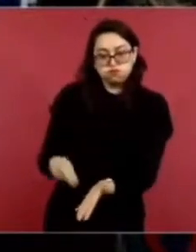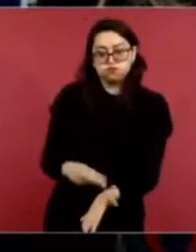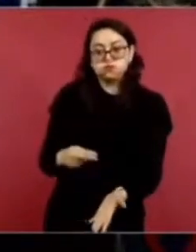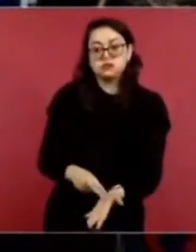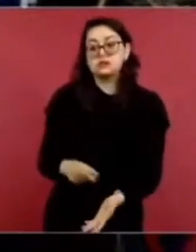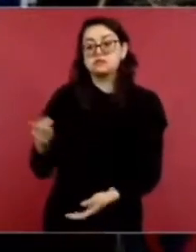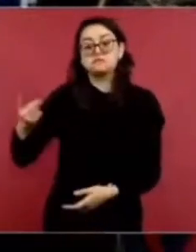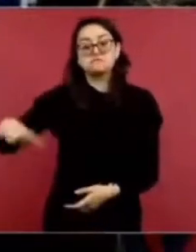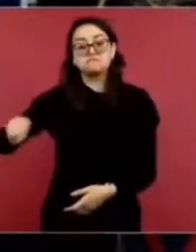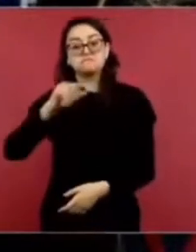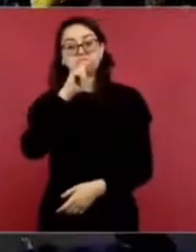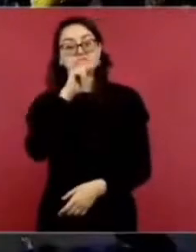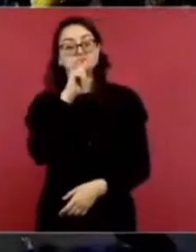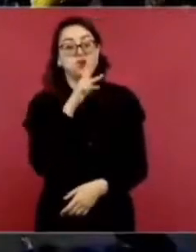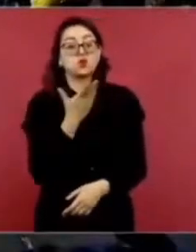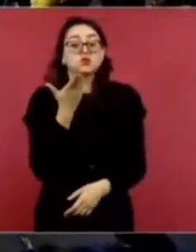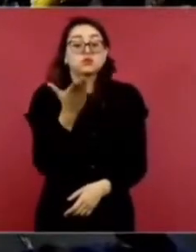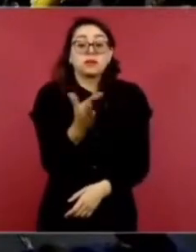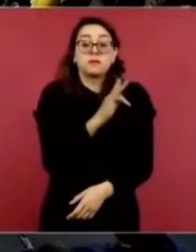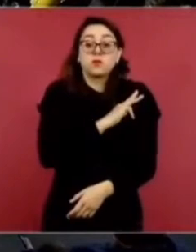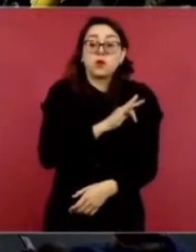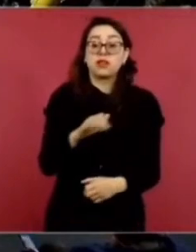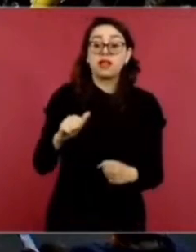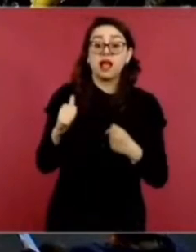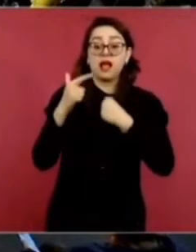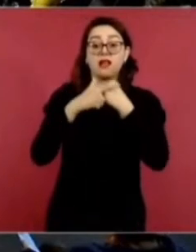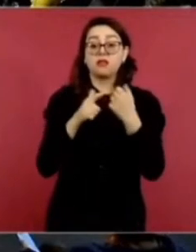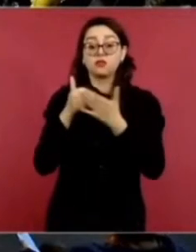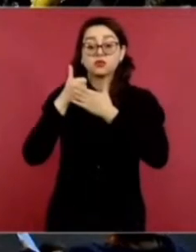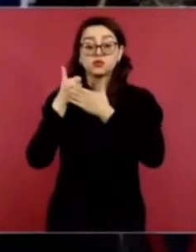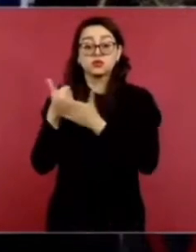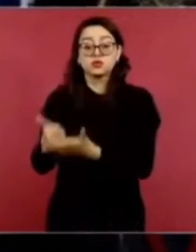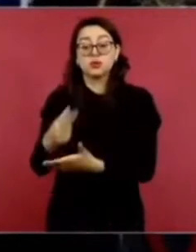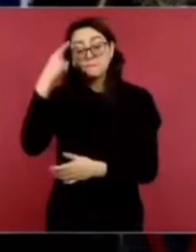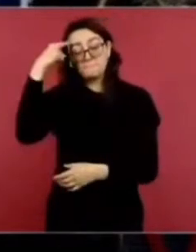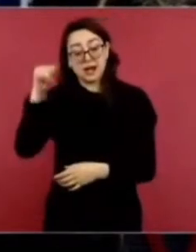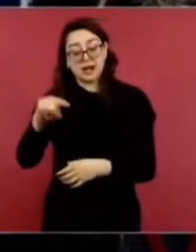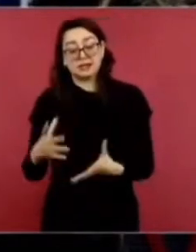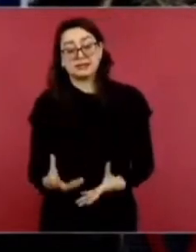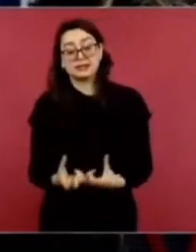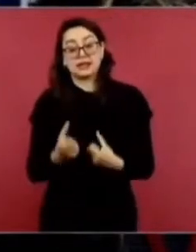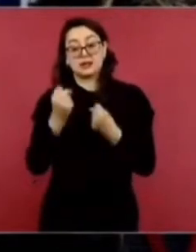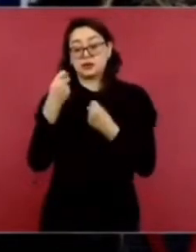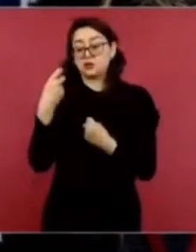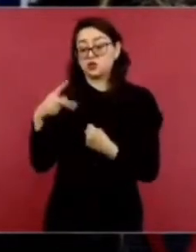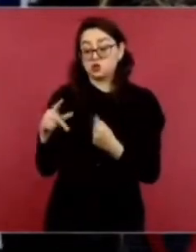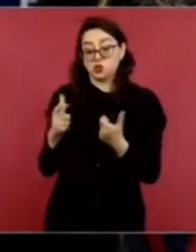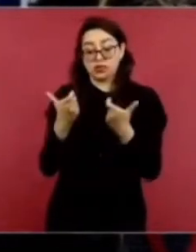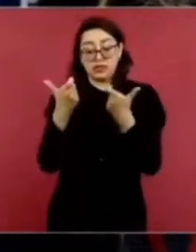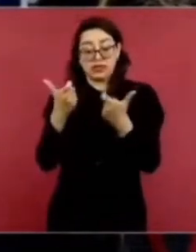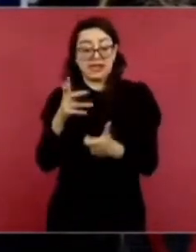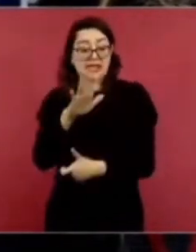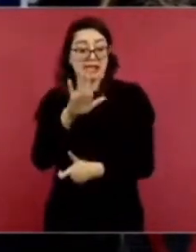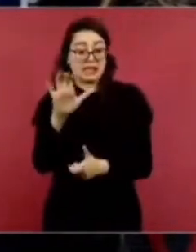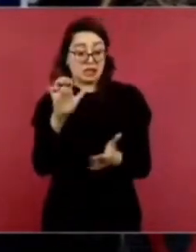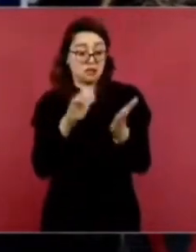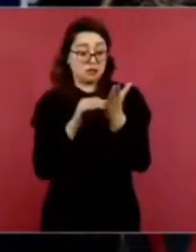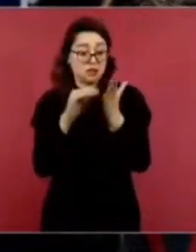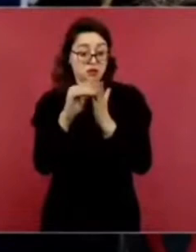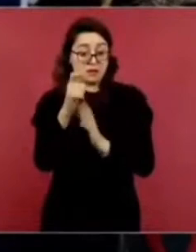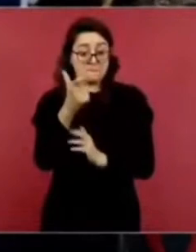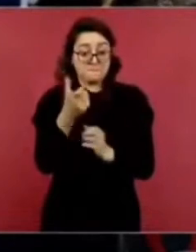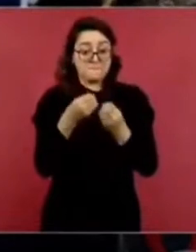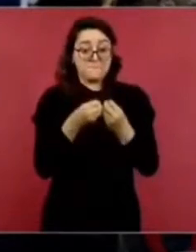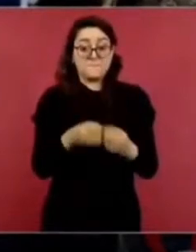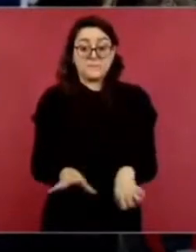tienen la esperanza de que ustedes a ver si pueden ayudarles a que recuperen pues estos más de 500 millones de pesos.